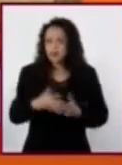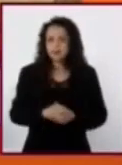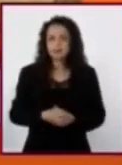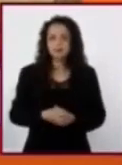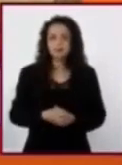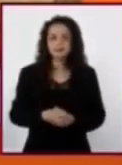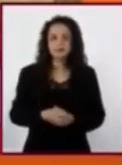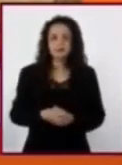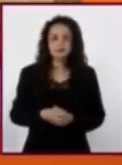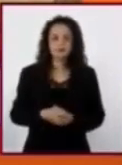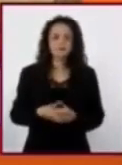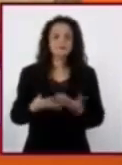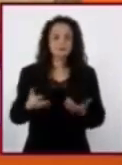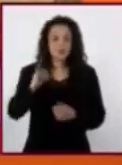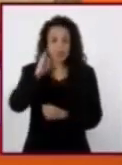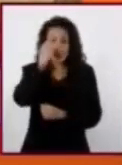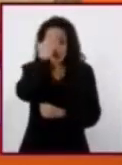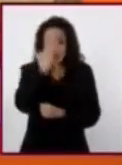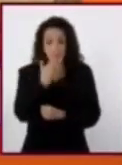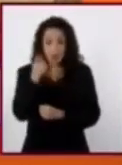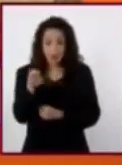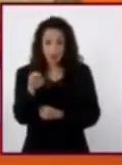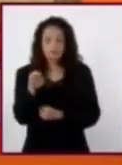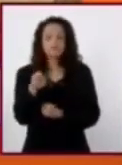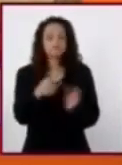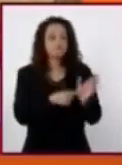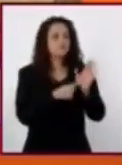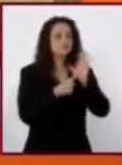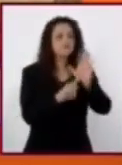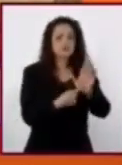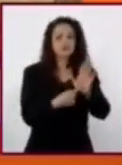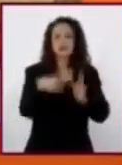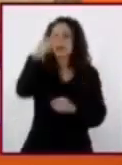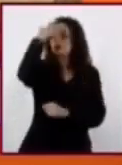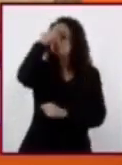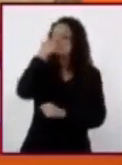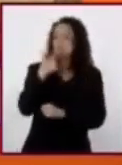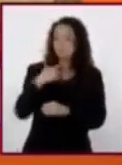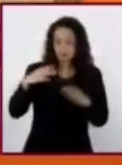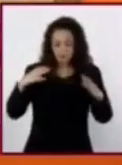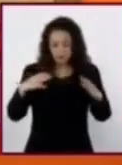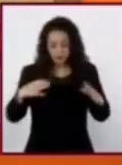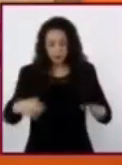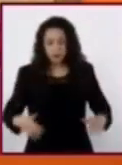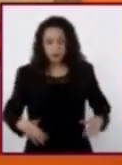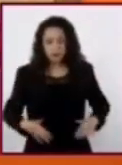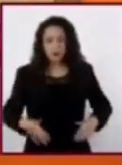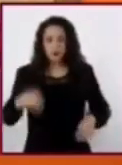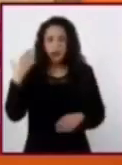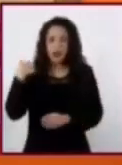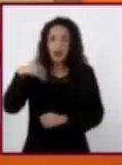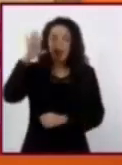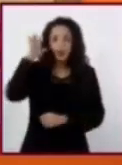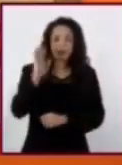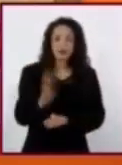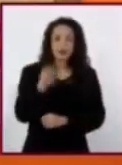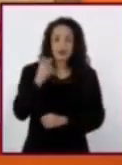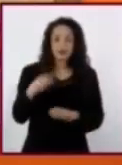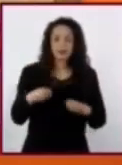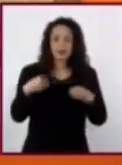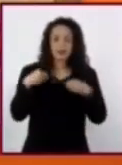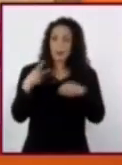Las imágenes nos muestran los rostros y cuerpos de quienes vivieron en el pasado.